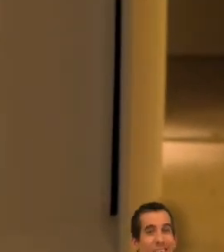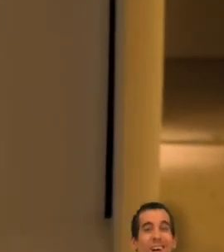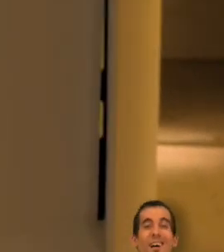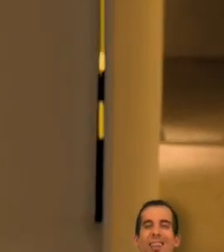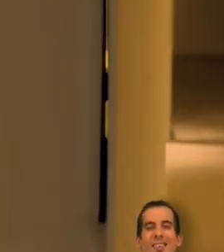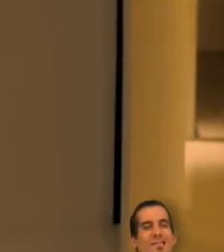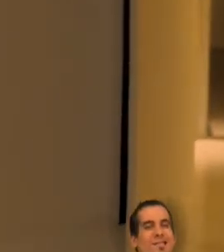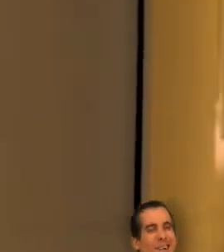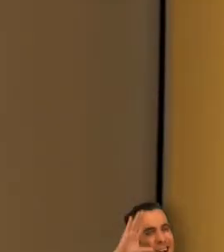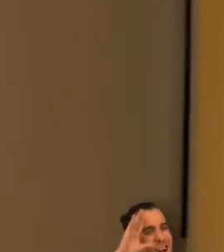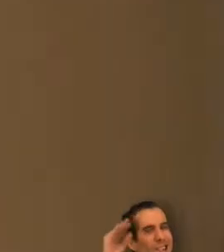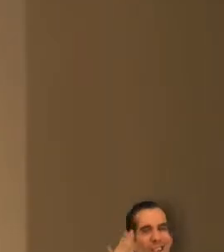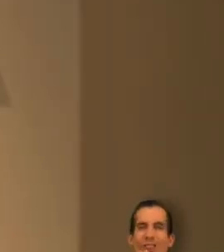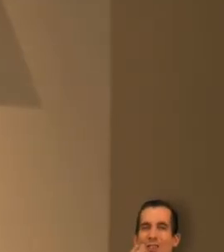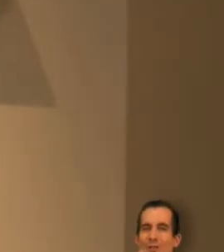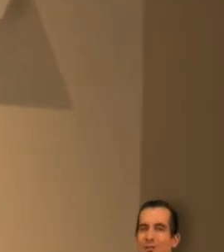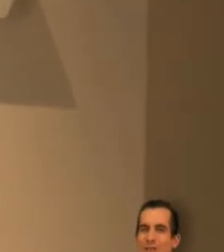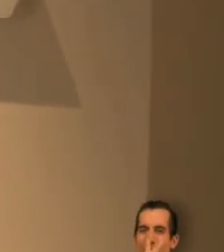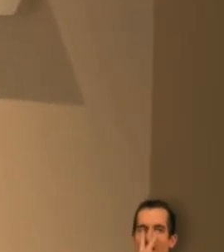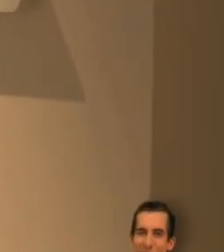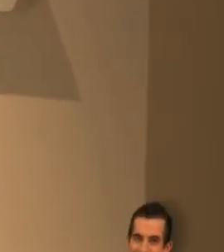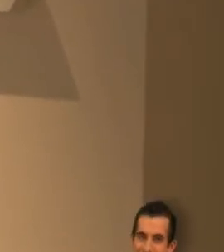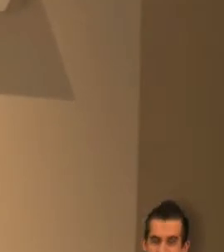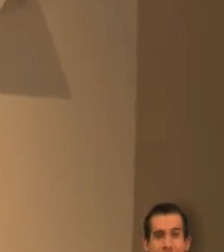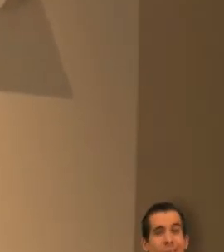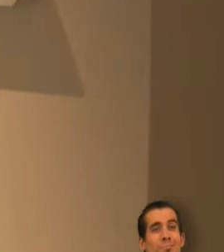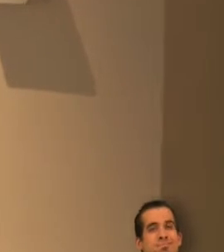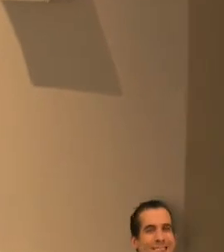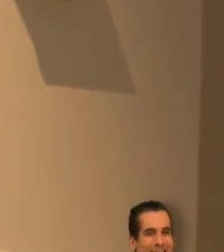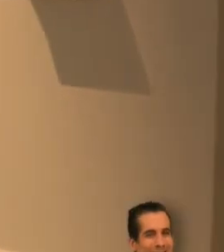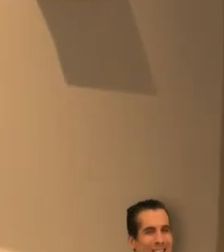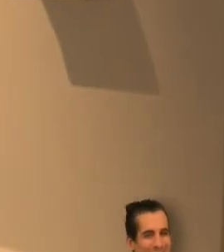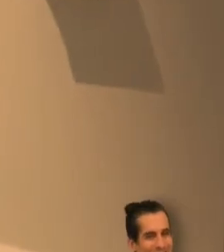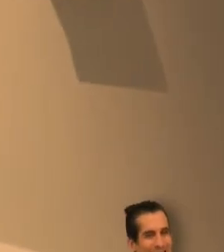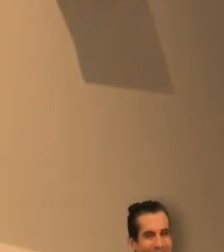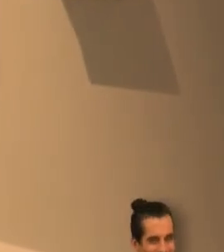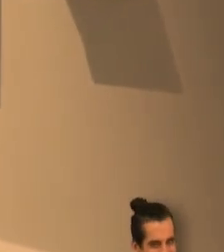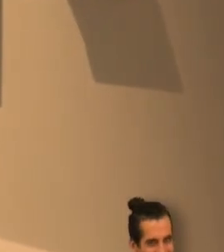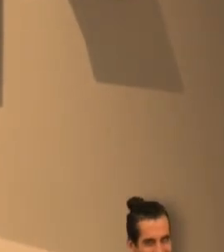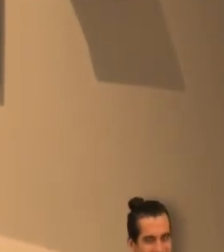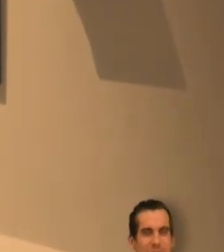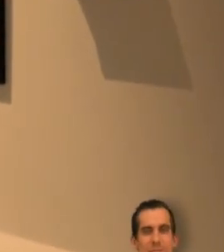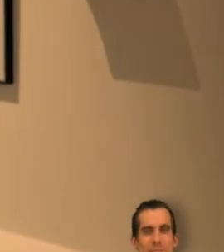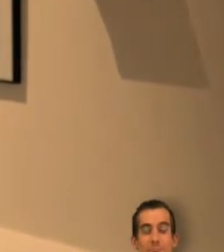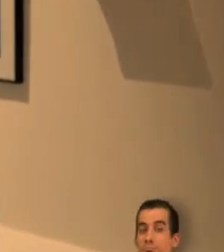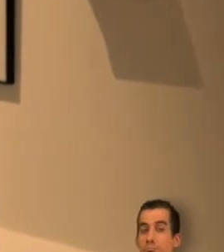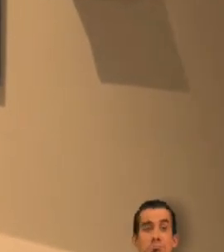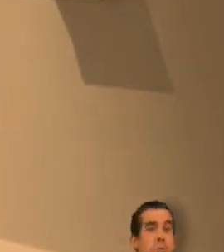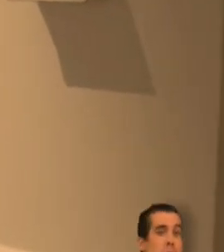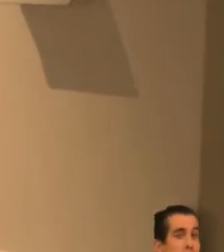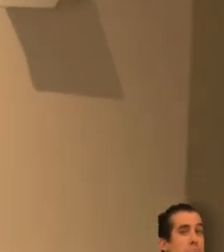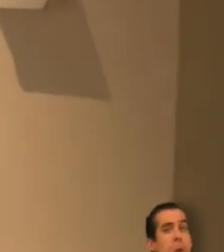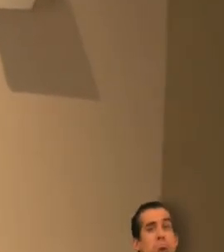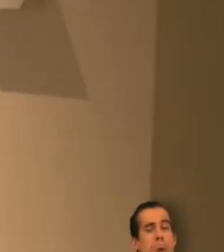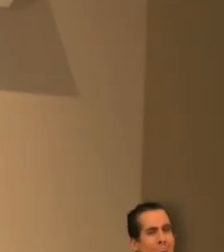gracias al sistema inteligente de diálogo de Fundación 11 desarrollado por Illunion tecnología y accesibilidad es posible